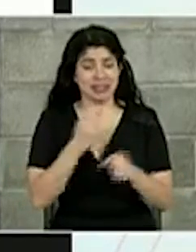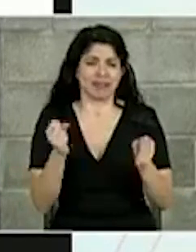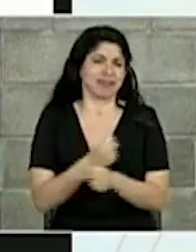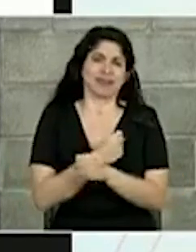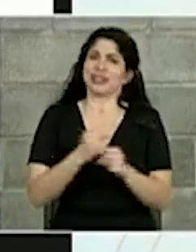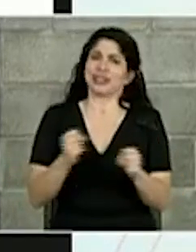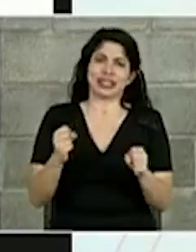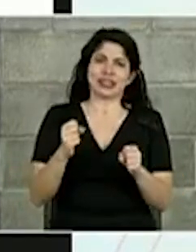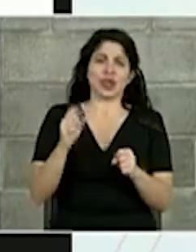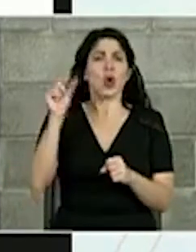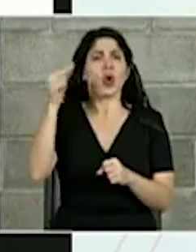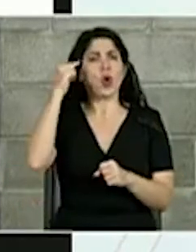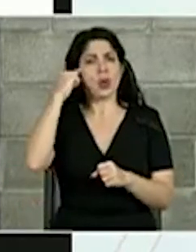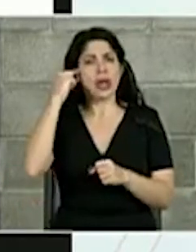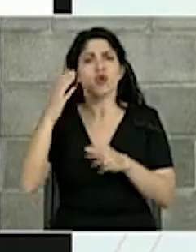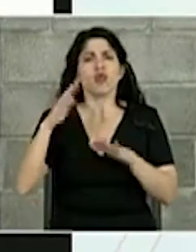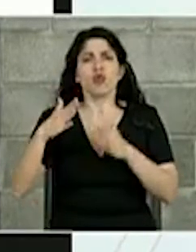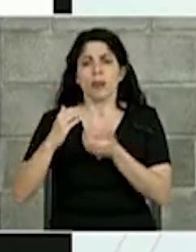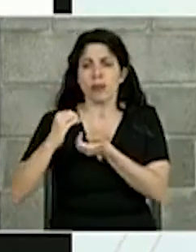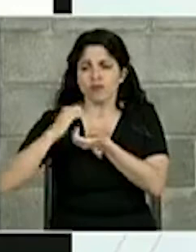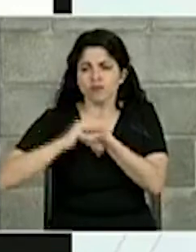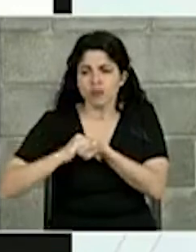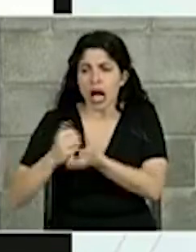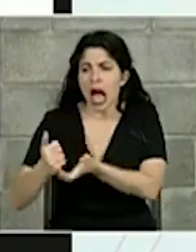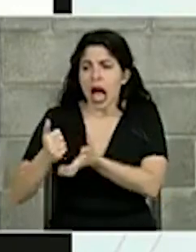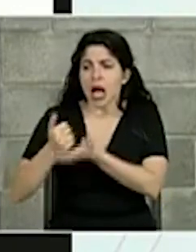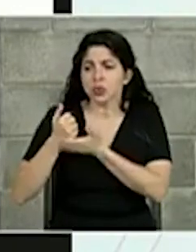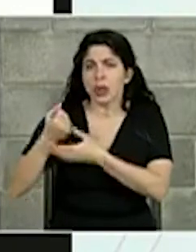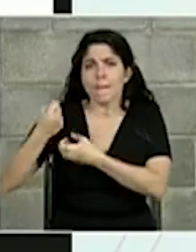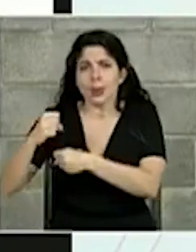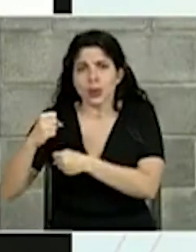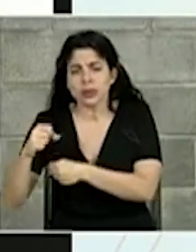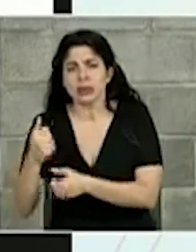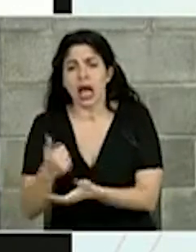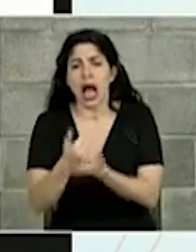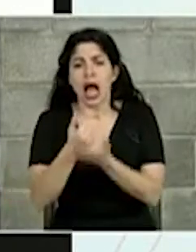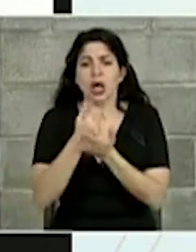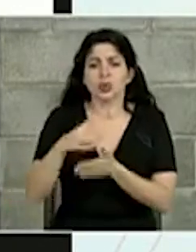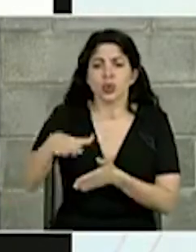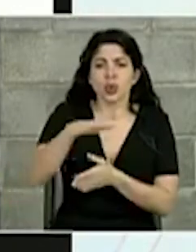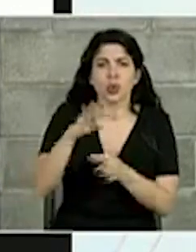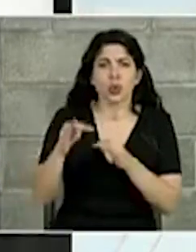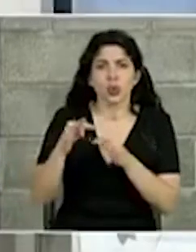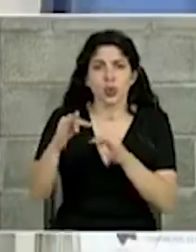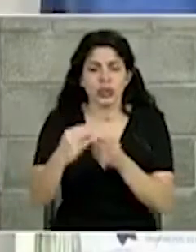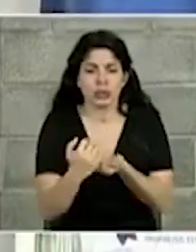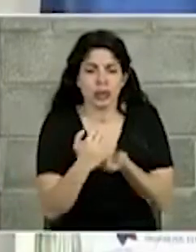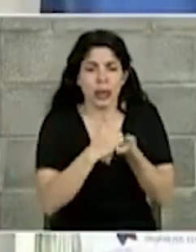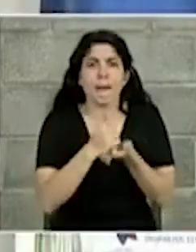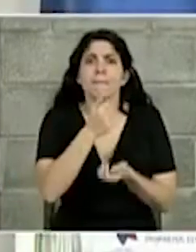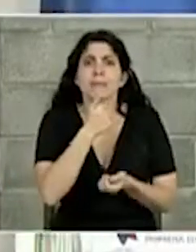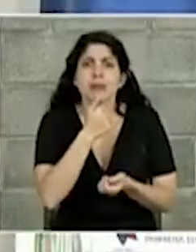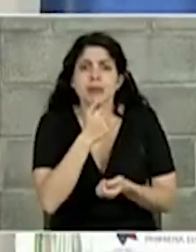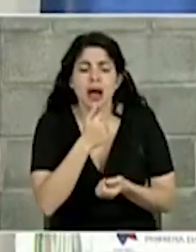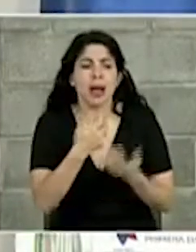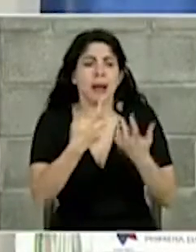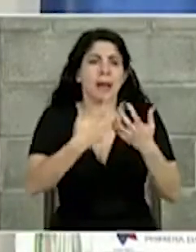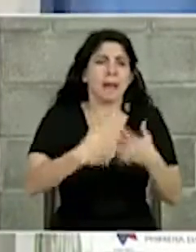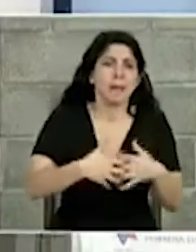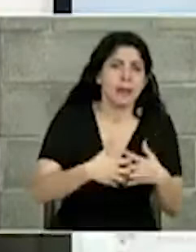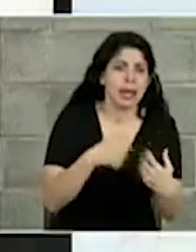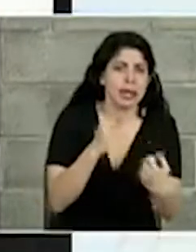Lo saca adelante con la ayuda del gobierno local, con la ayuda del sector turismo, el sector privado empresarial,